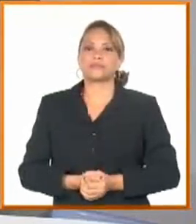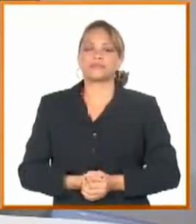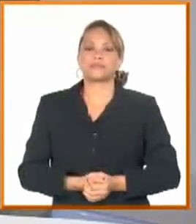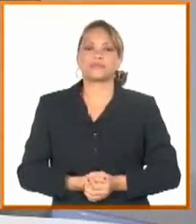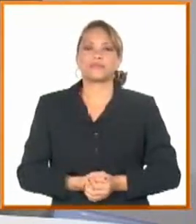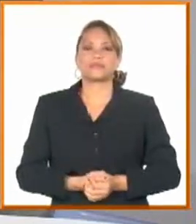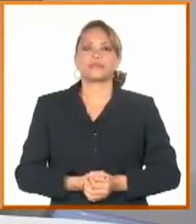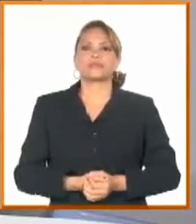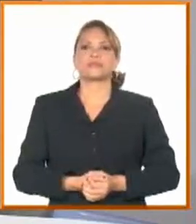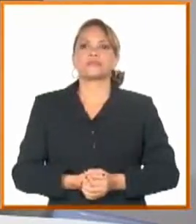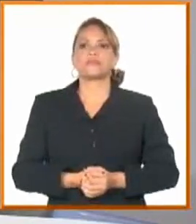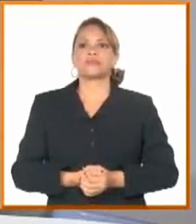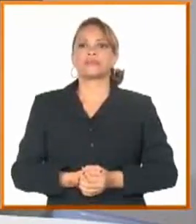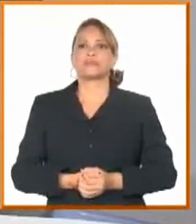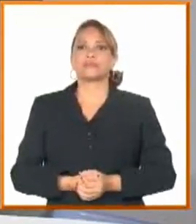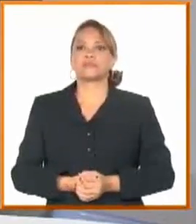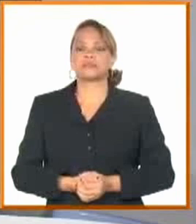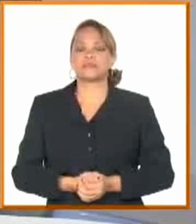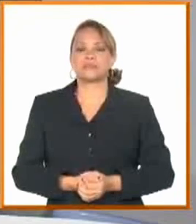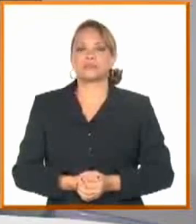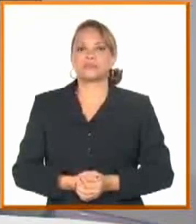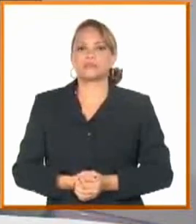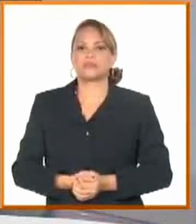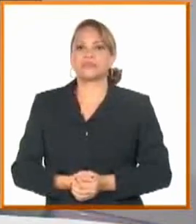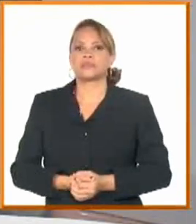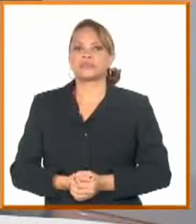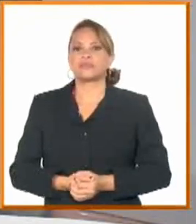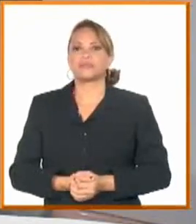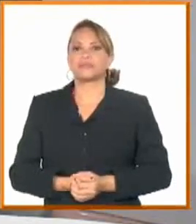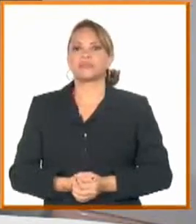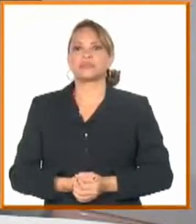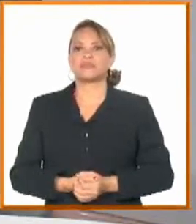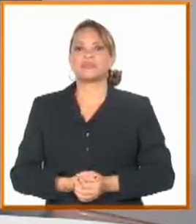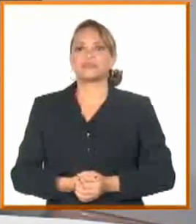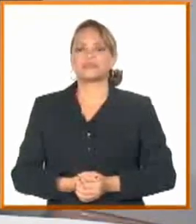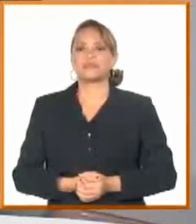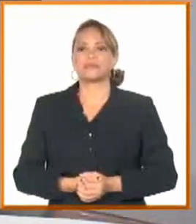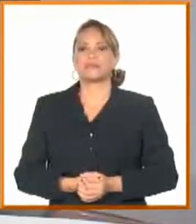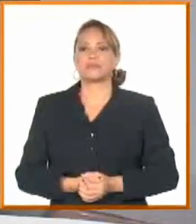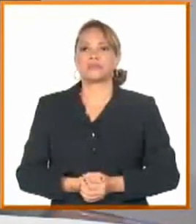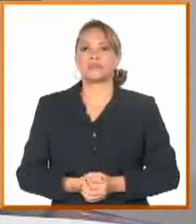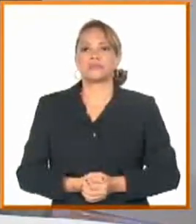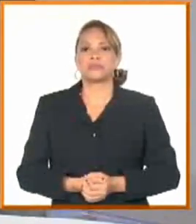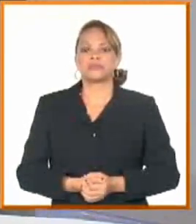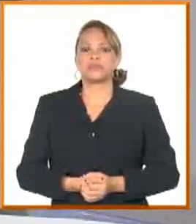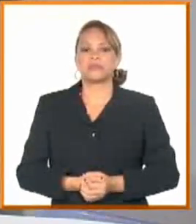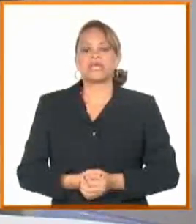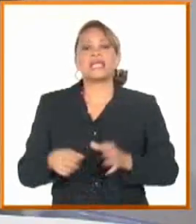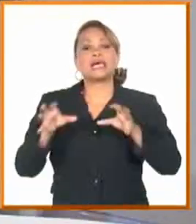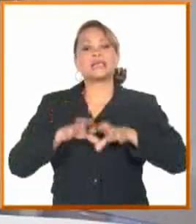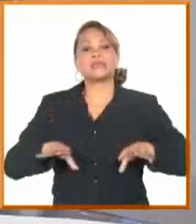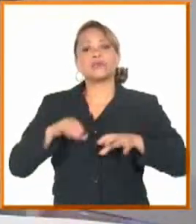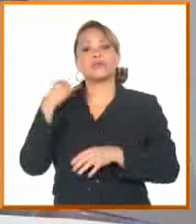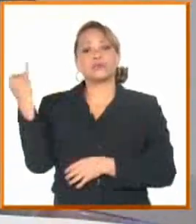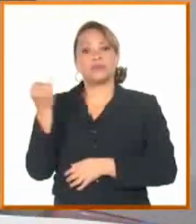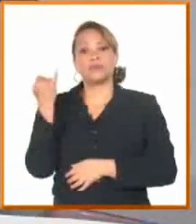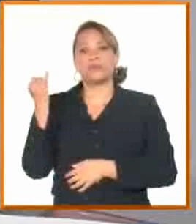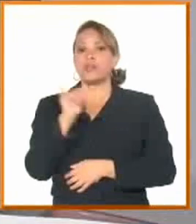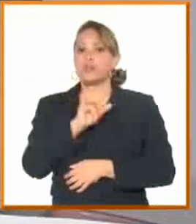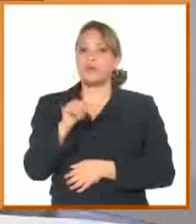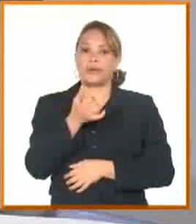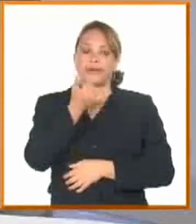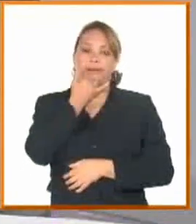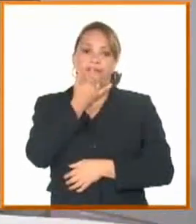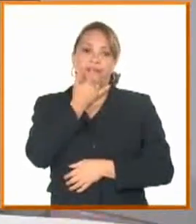dirección. Nada de esto lo podemos ver alejado del escenario y la situación internacional nuestra, porque